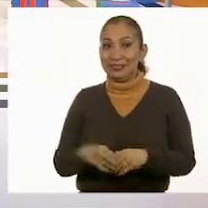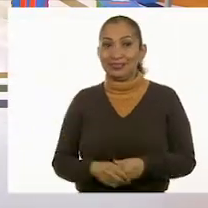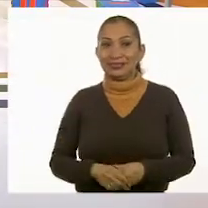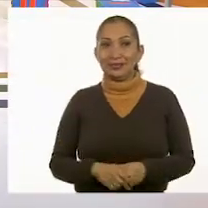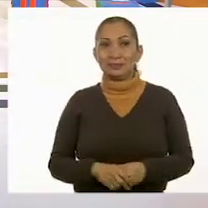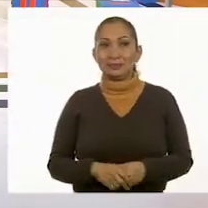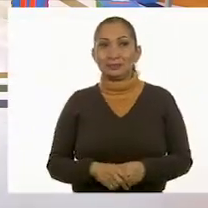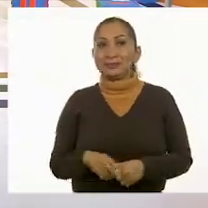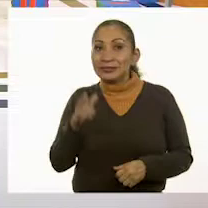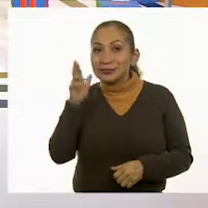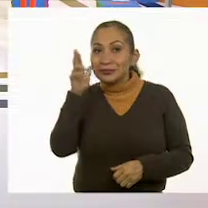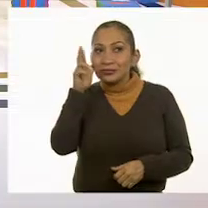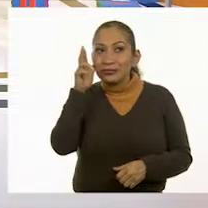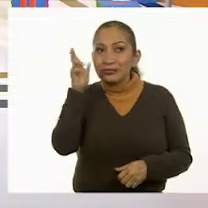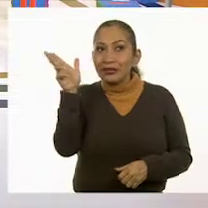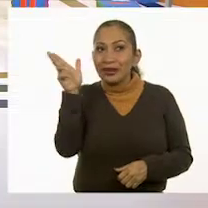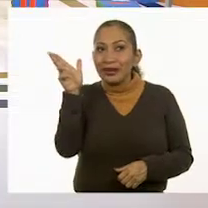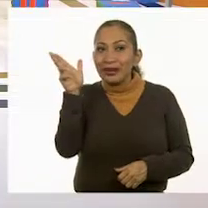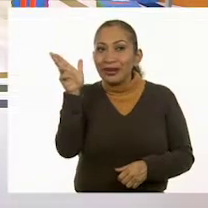Hola.